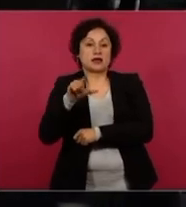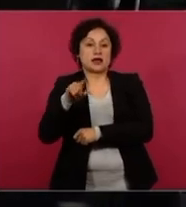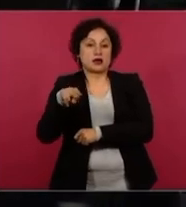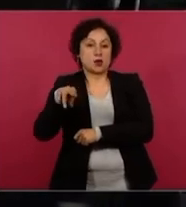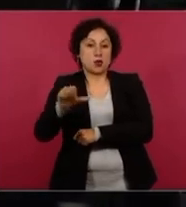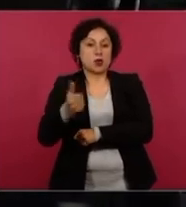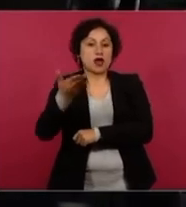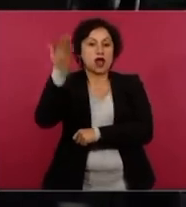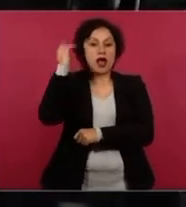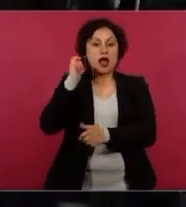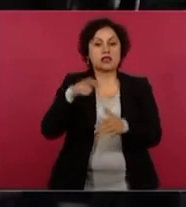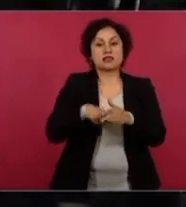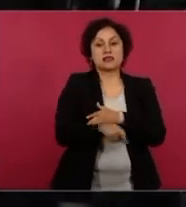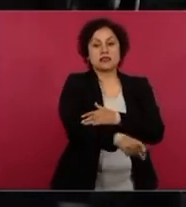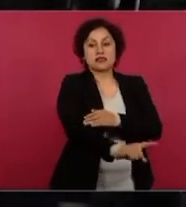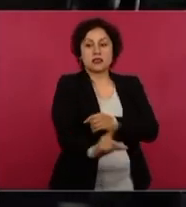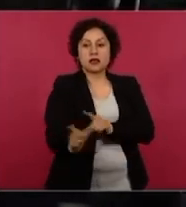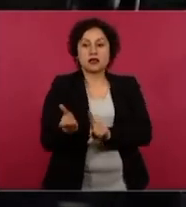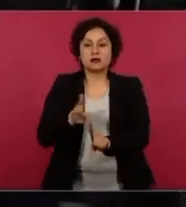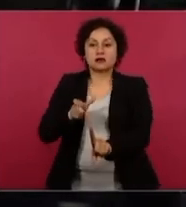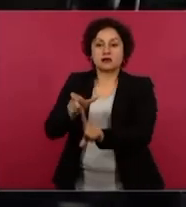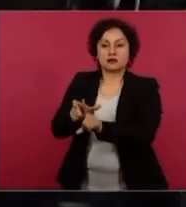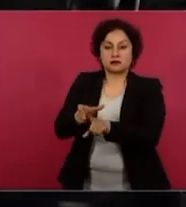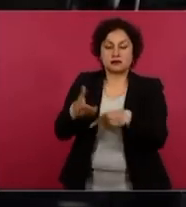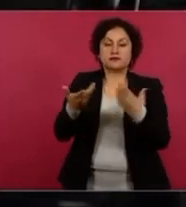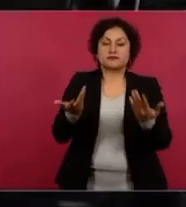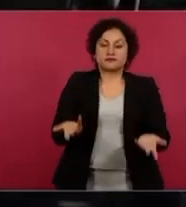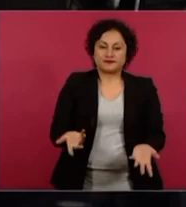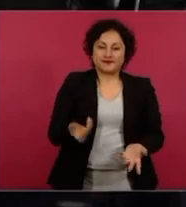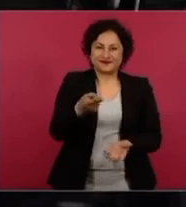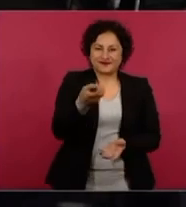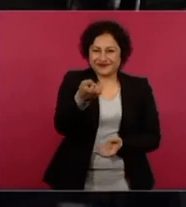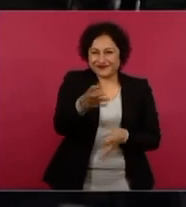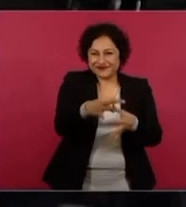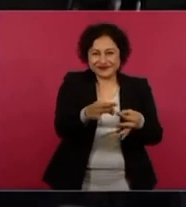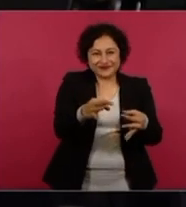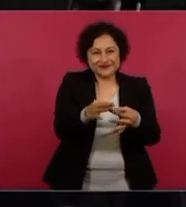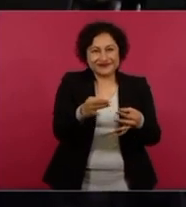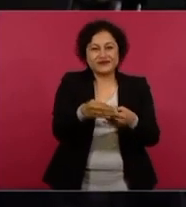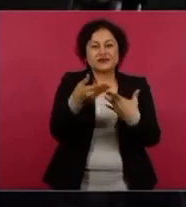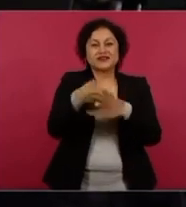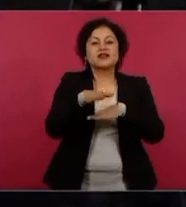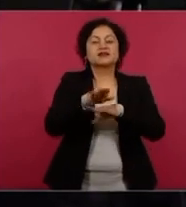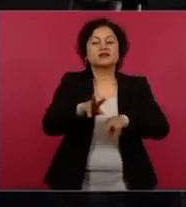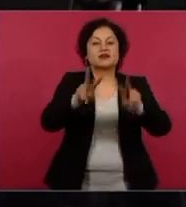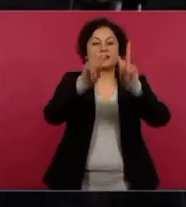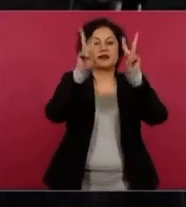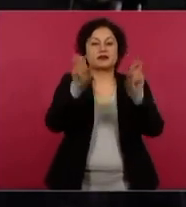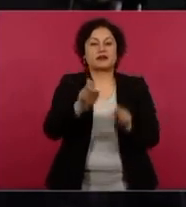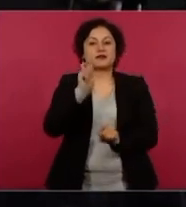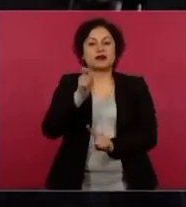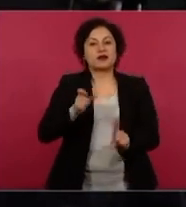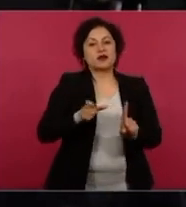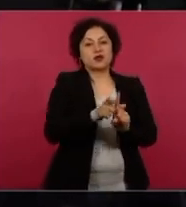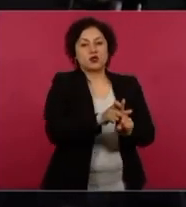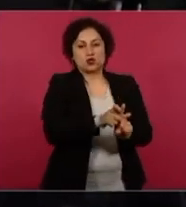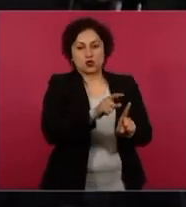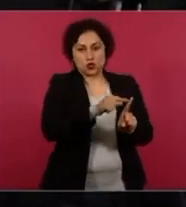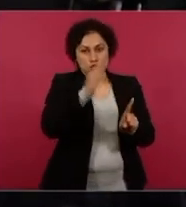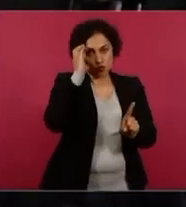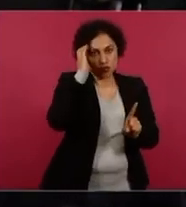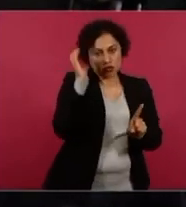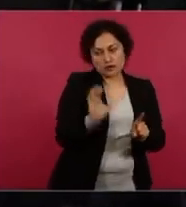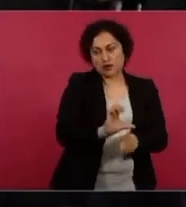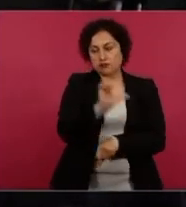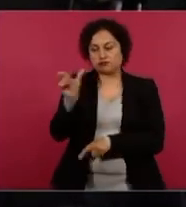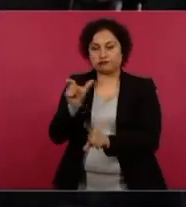para que diera protección. Todo esto de lo que se ha hablado en torno a proteger a un grupo delincuencial y no a otro. Pero también habla del apoyo a la